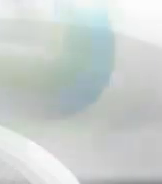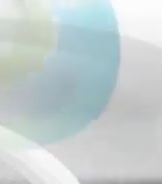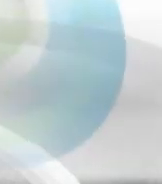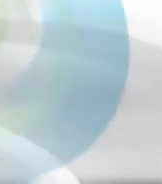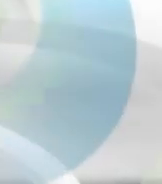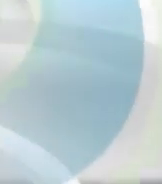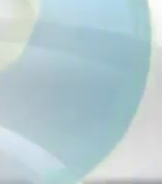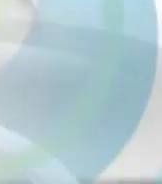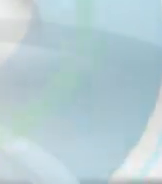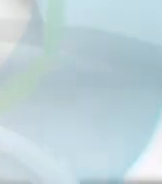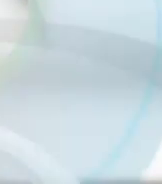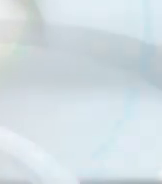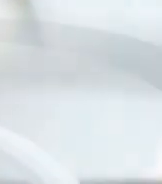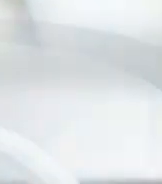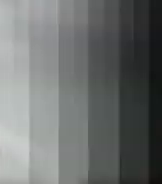no no no ¡Gracias!